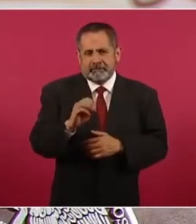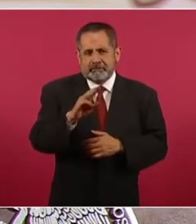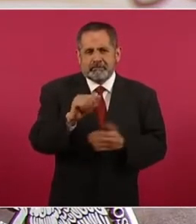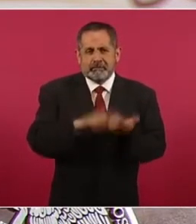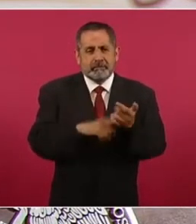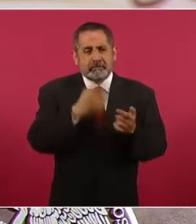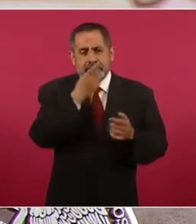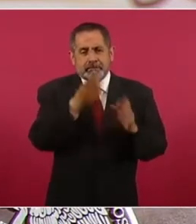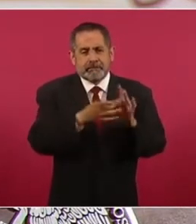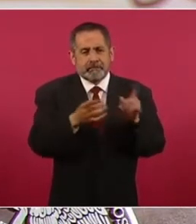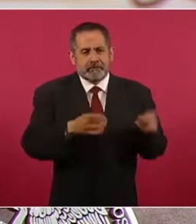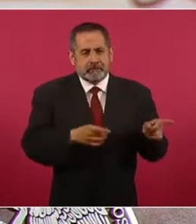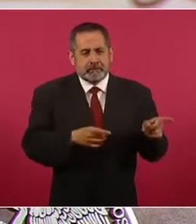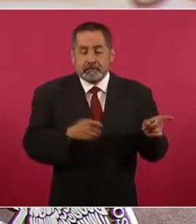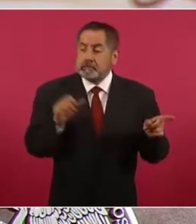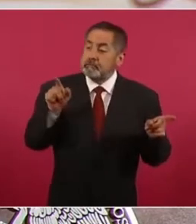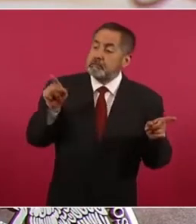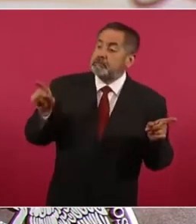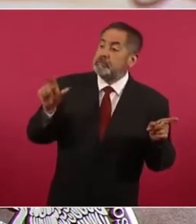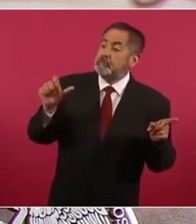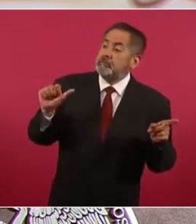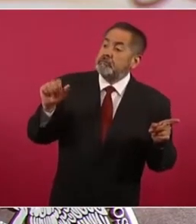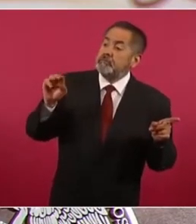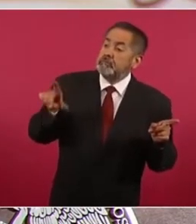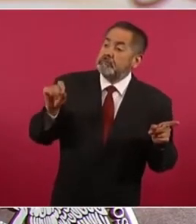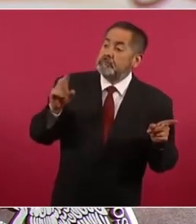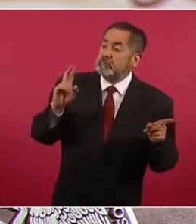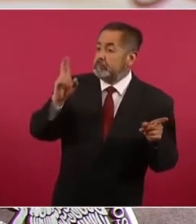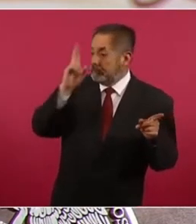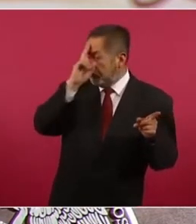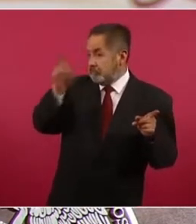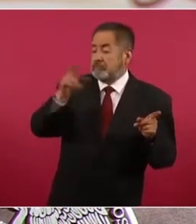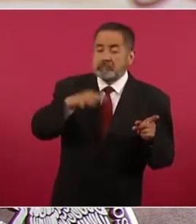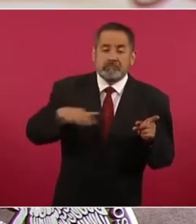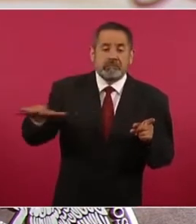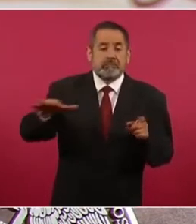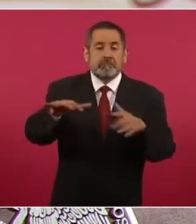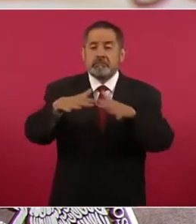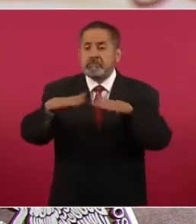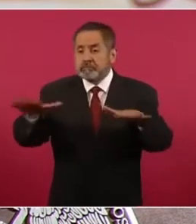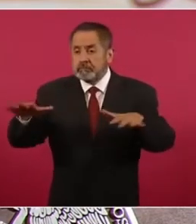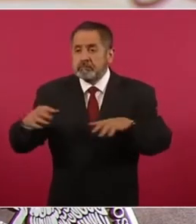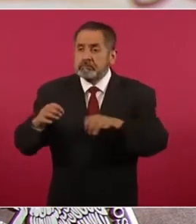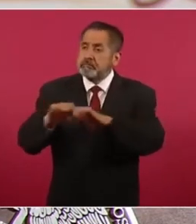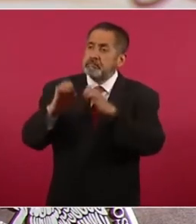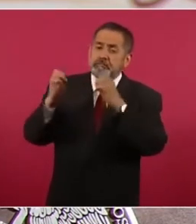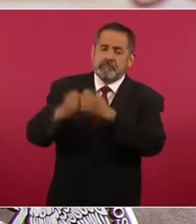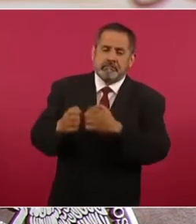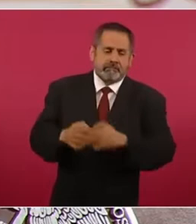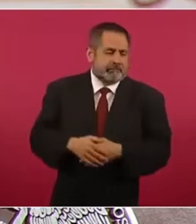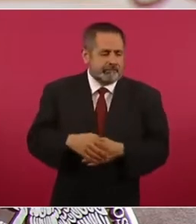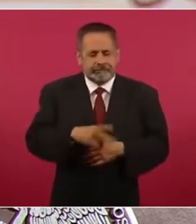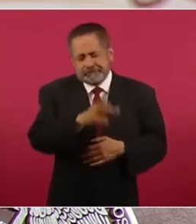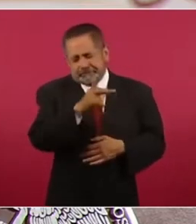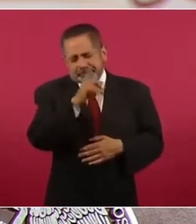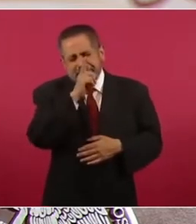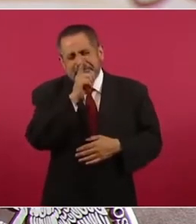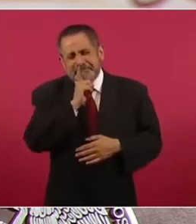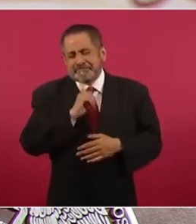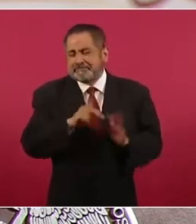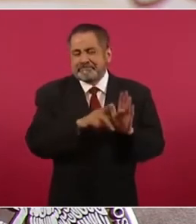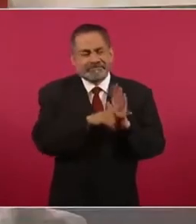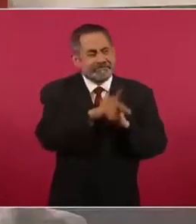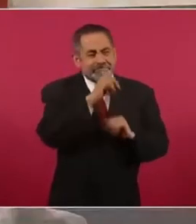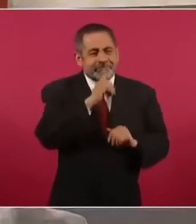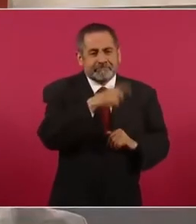AMLO quiere prohibir fumar en playas y estadios. El diario miente. Es falso que el